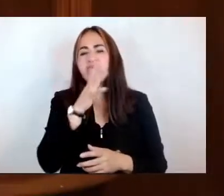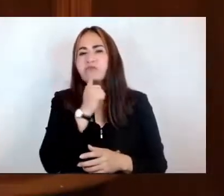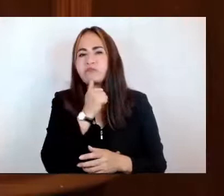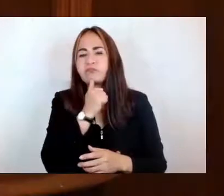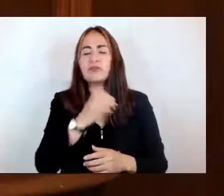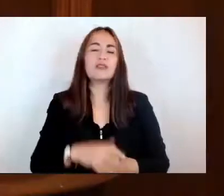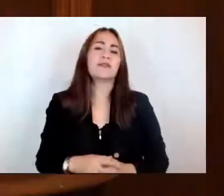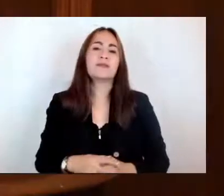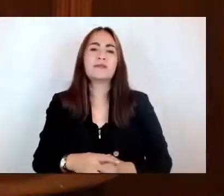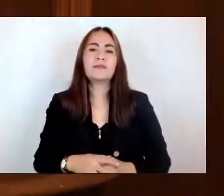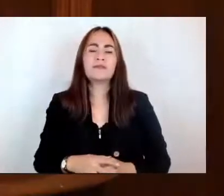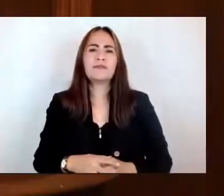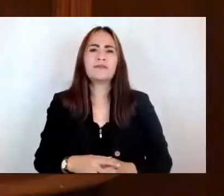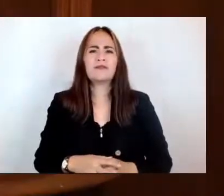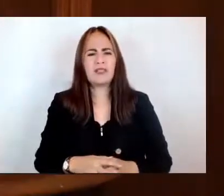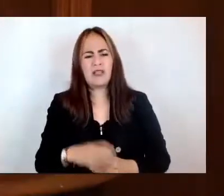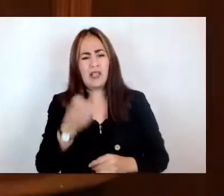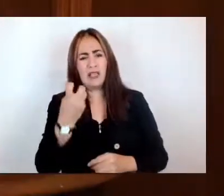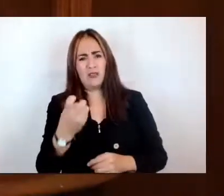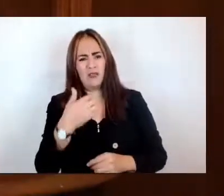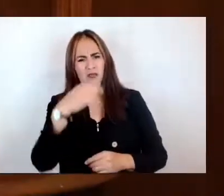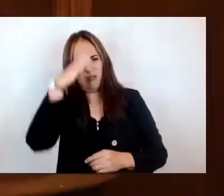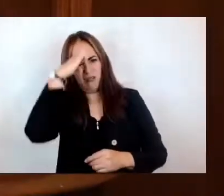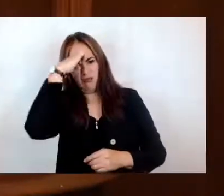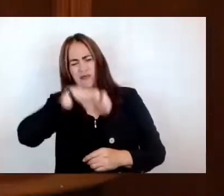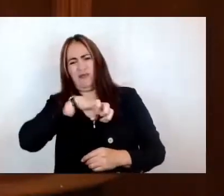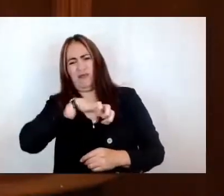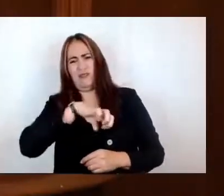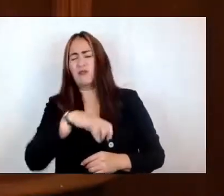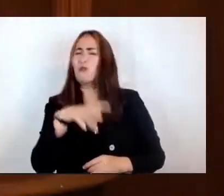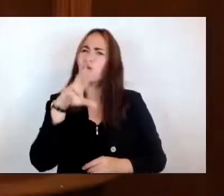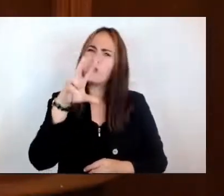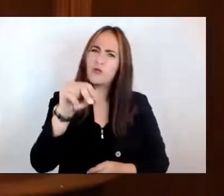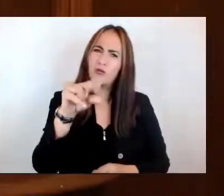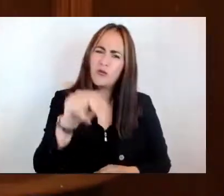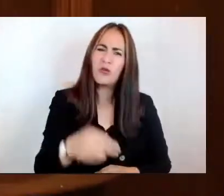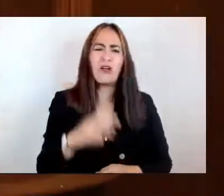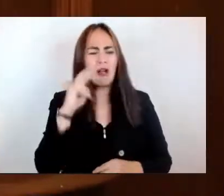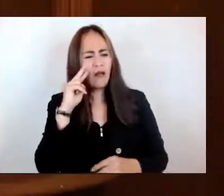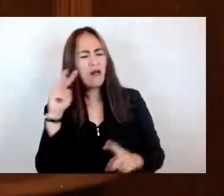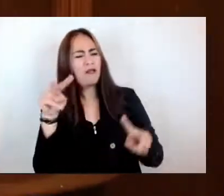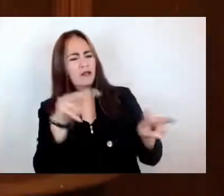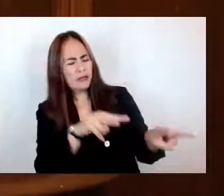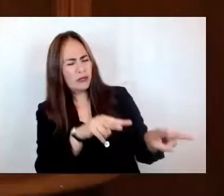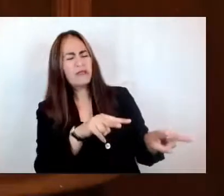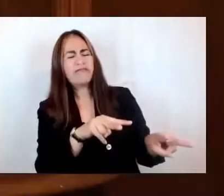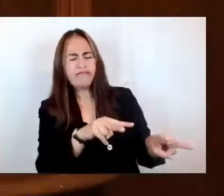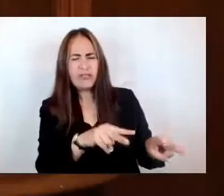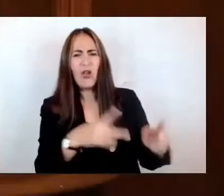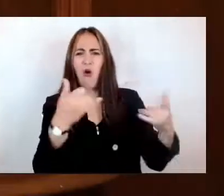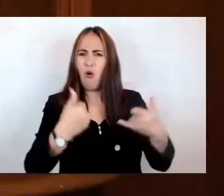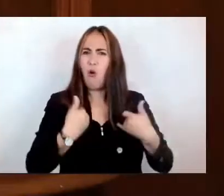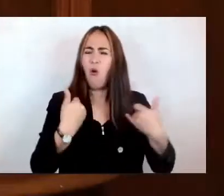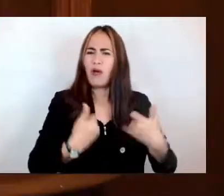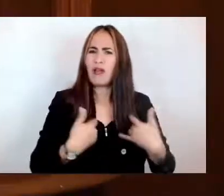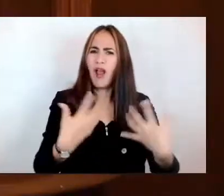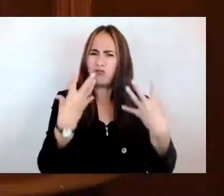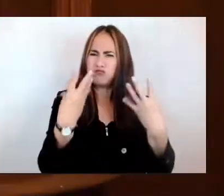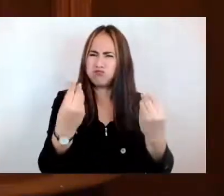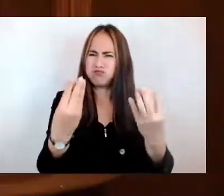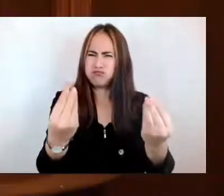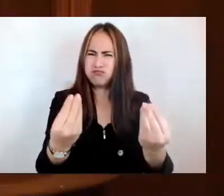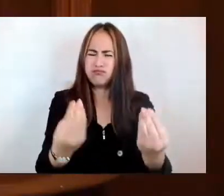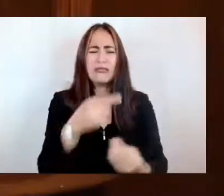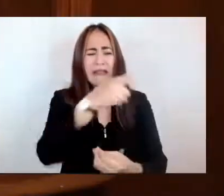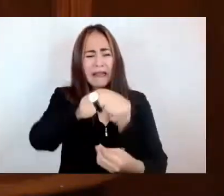de hacer ajena esta situación, no podemos desviar la mirada de la vida de tantas y tantos jóvenes que se encuentran atravesando